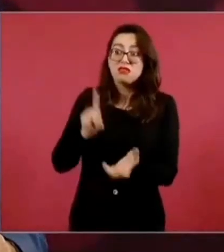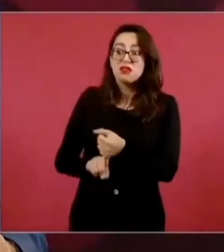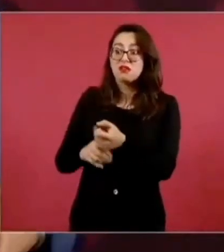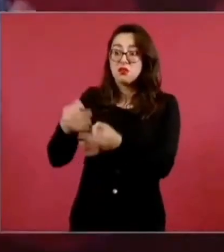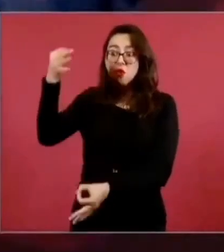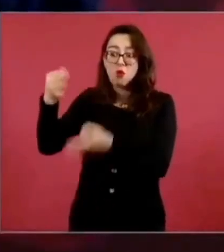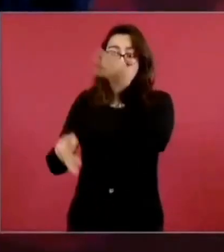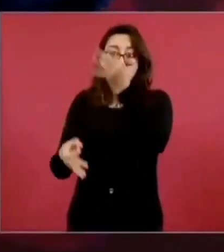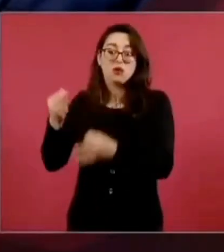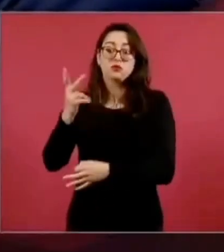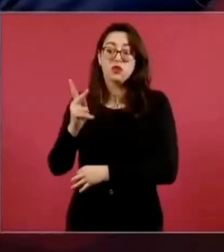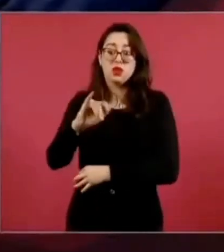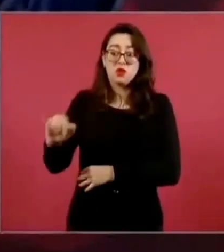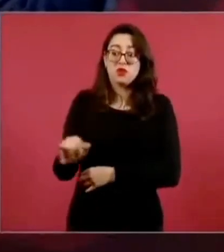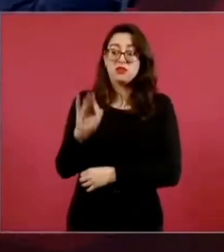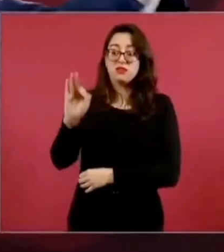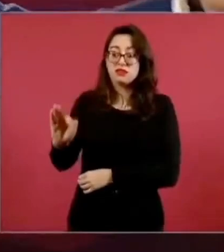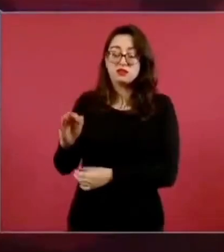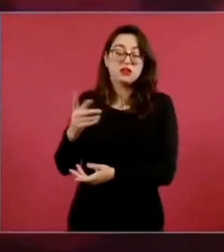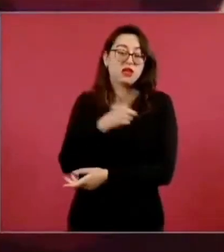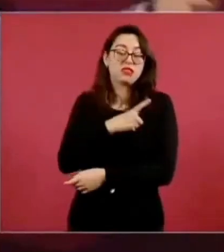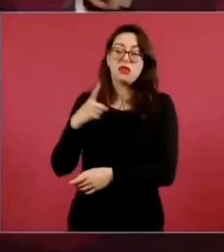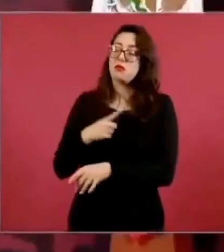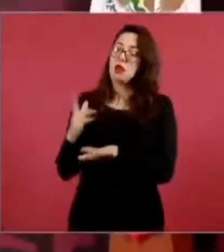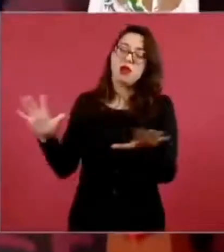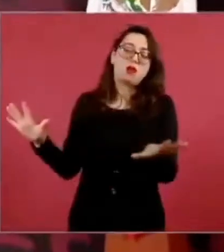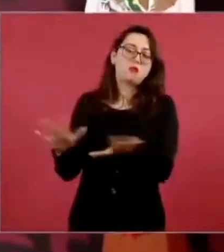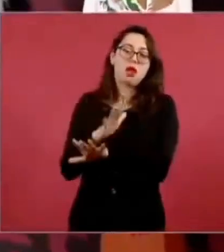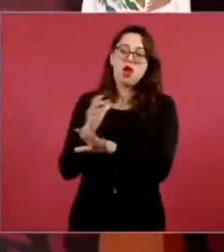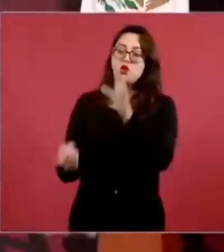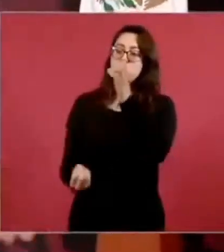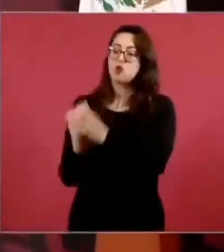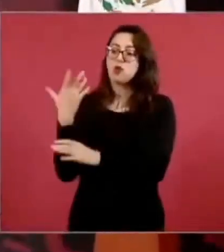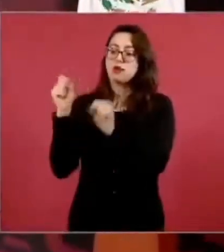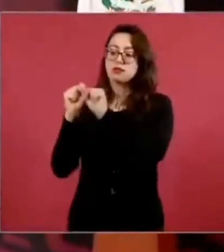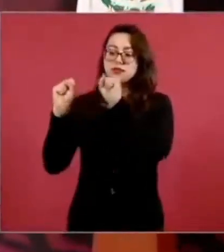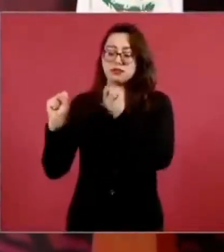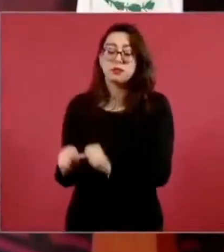y se va a tener esta oportunidad porque vienen elecciones